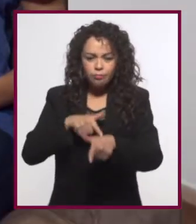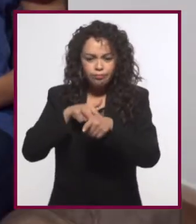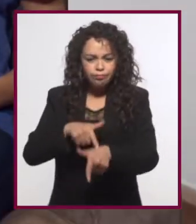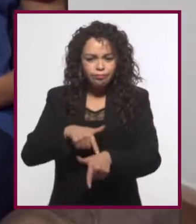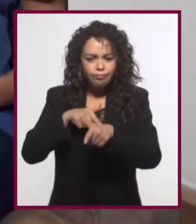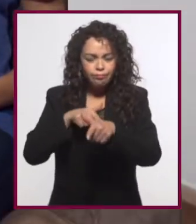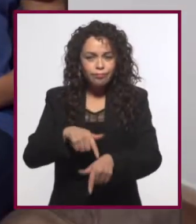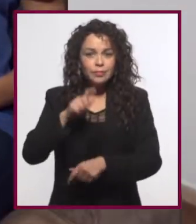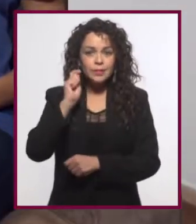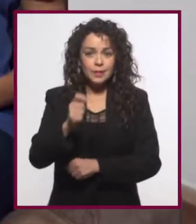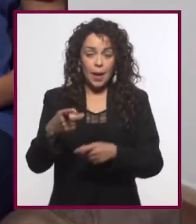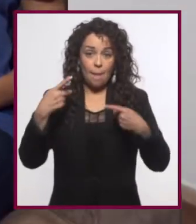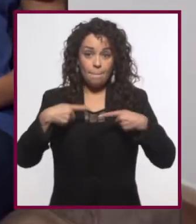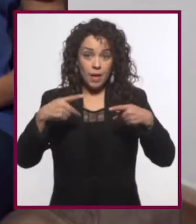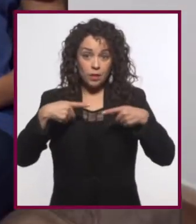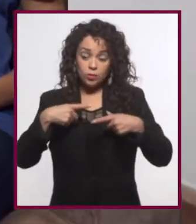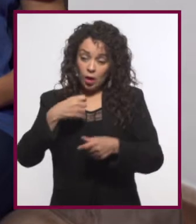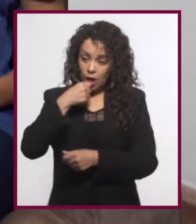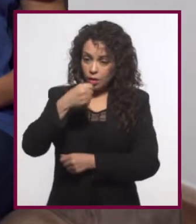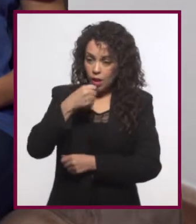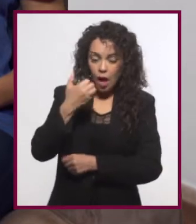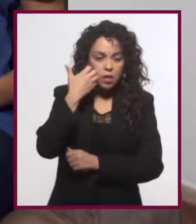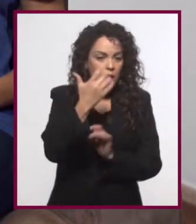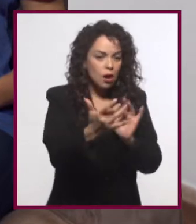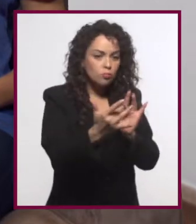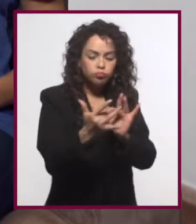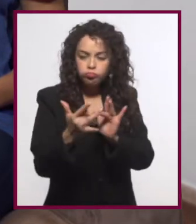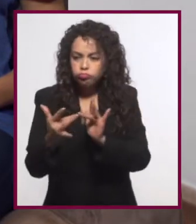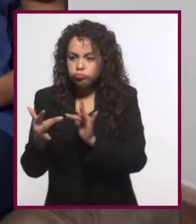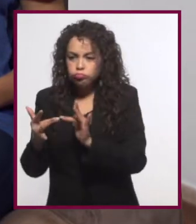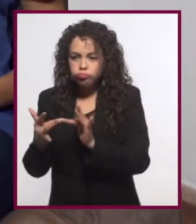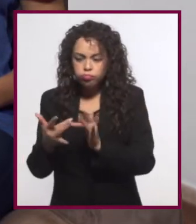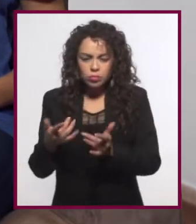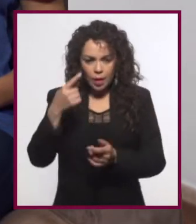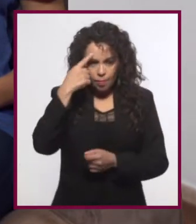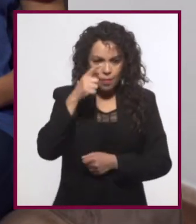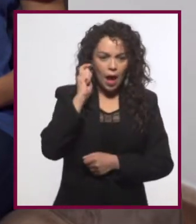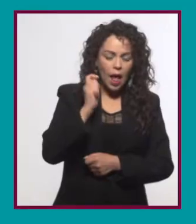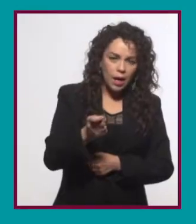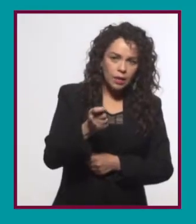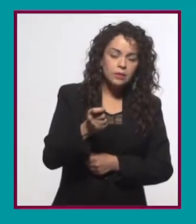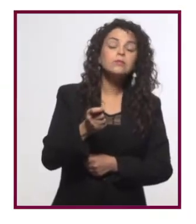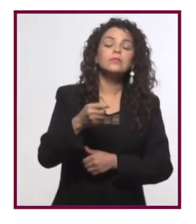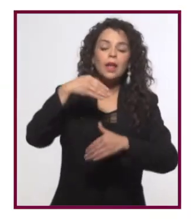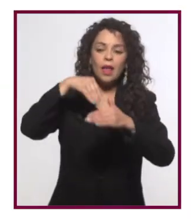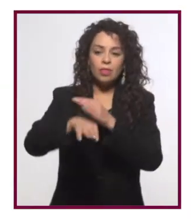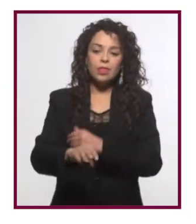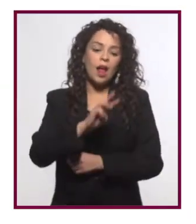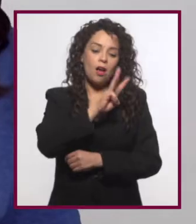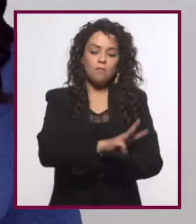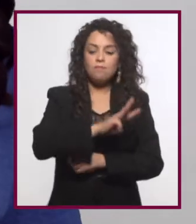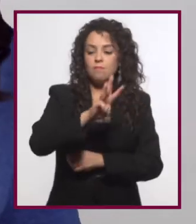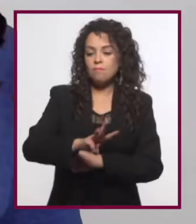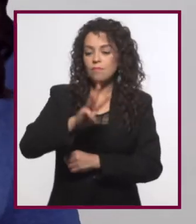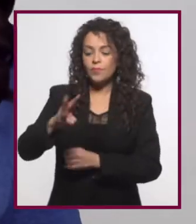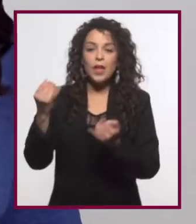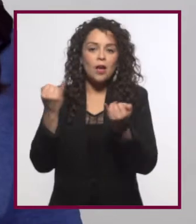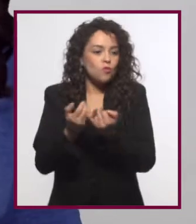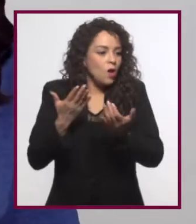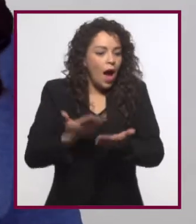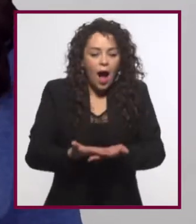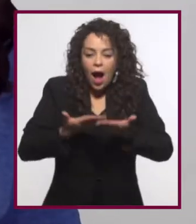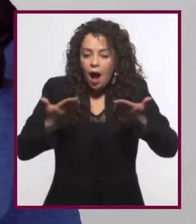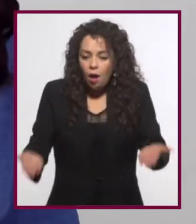Los moderadores de los foros intentaban interactuar con las personas para mejorar las visitas a sus sitios web. Igual a como se hace hoy.